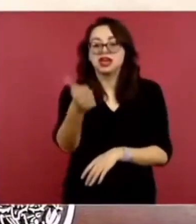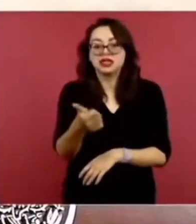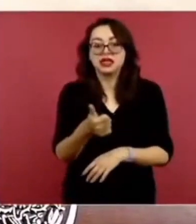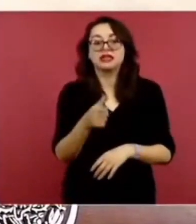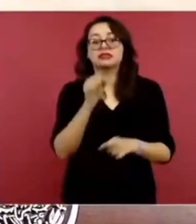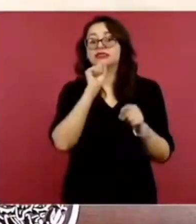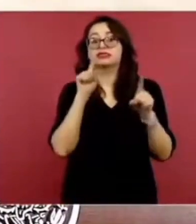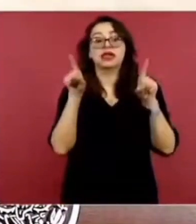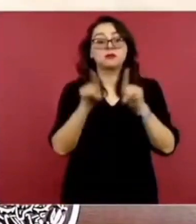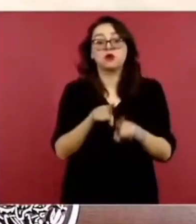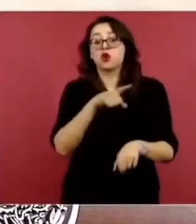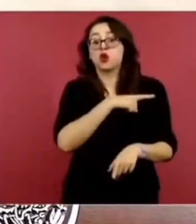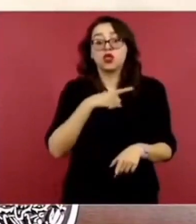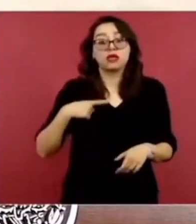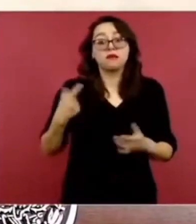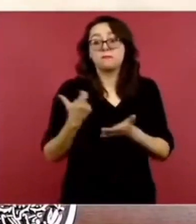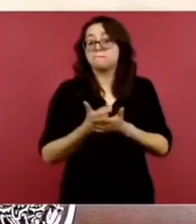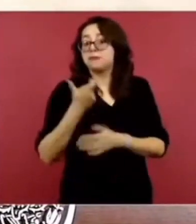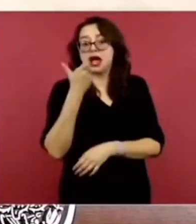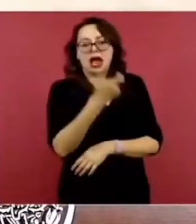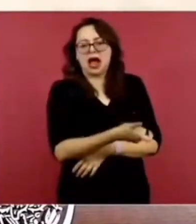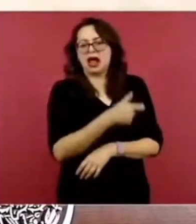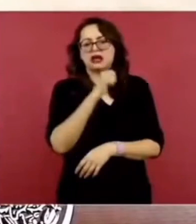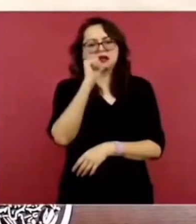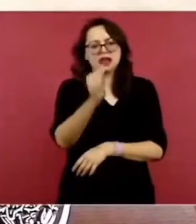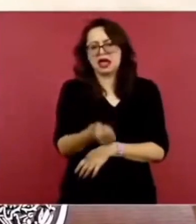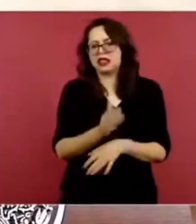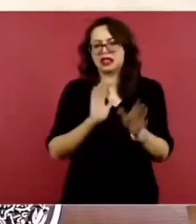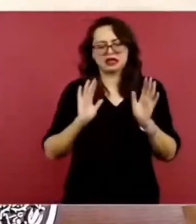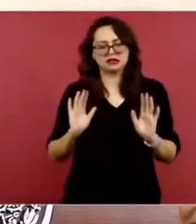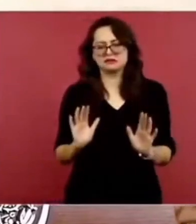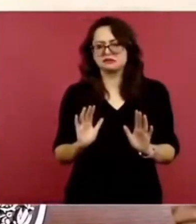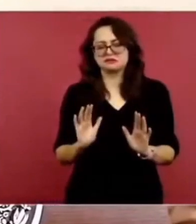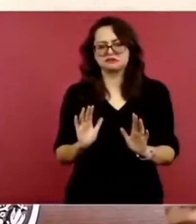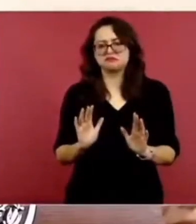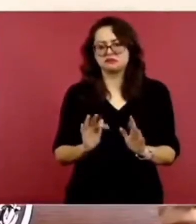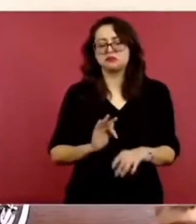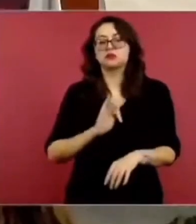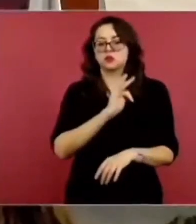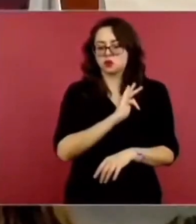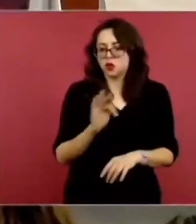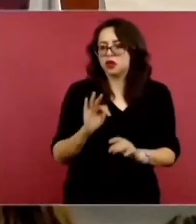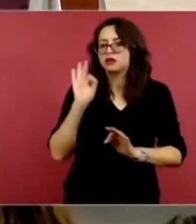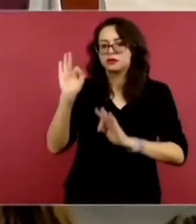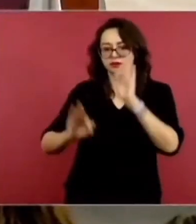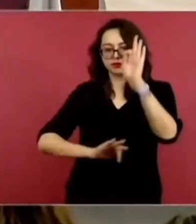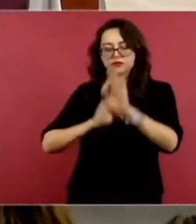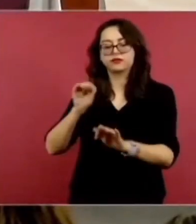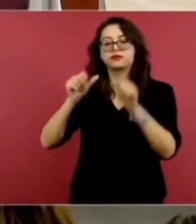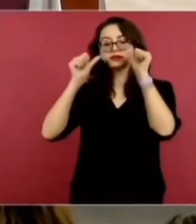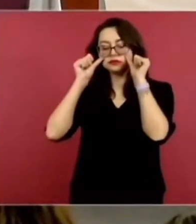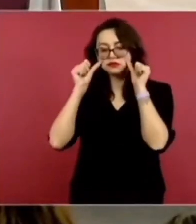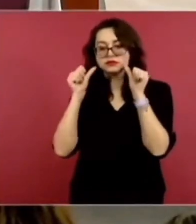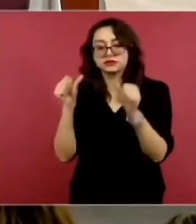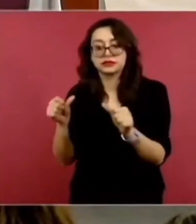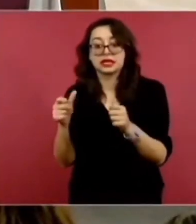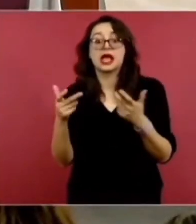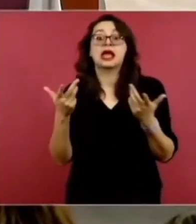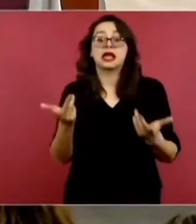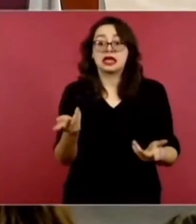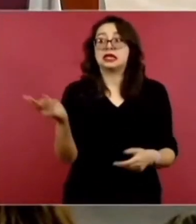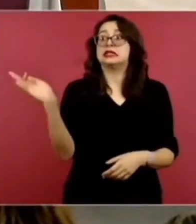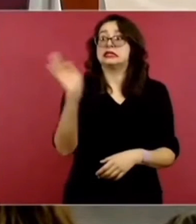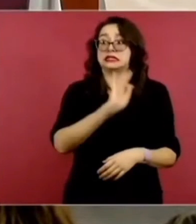el derecho a la salud. Claro, puede ser que todavía falten algunos